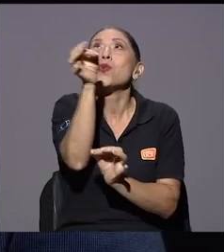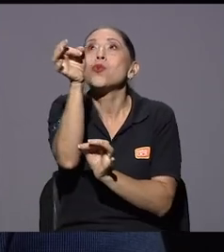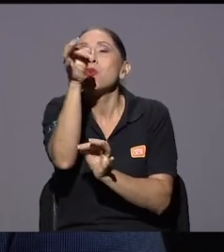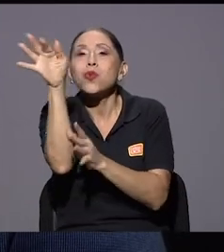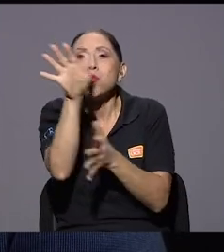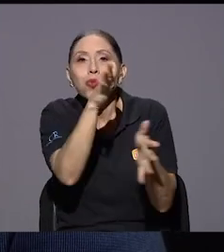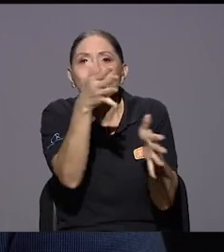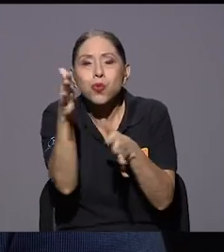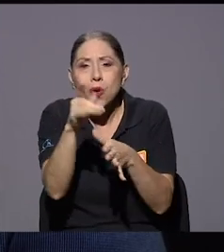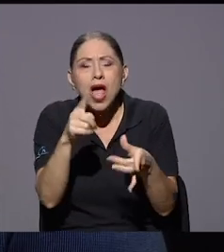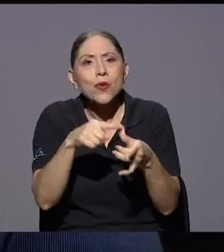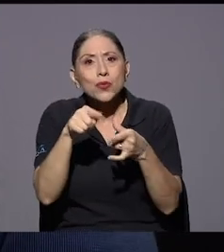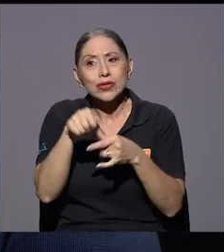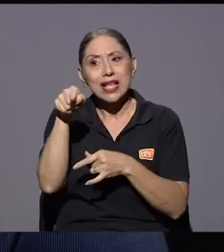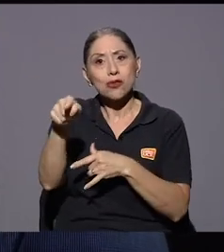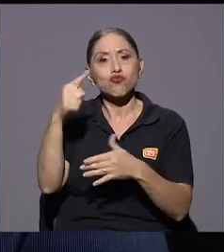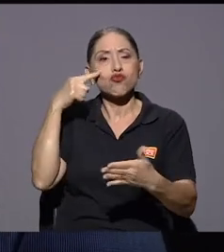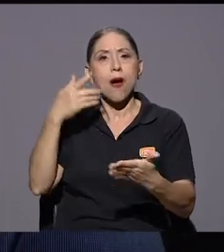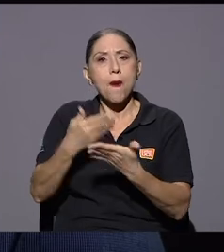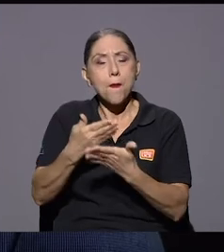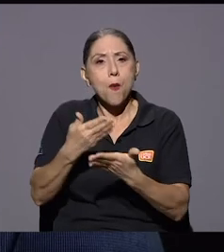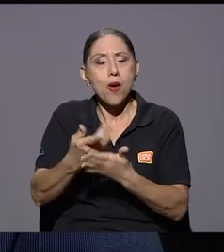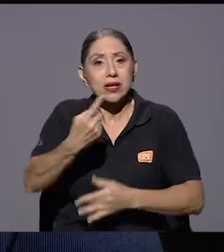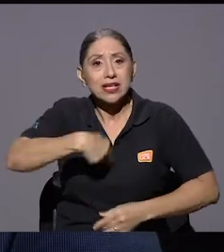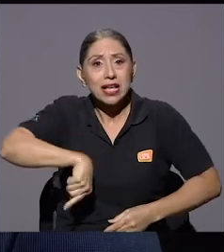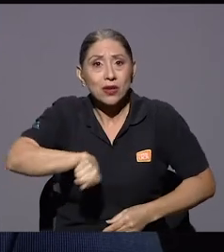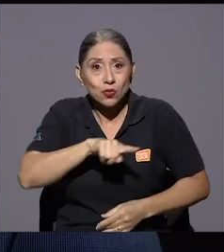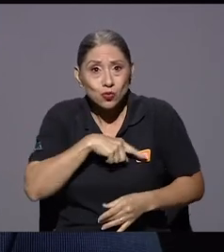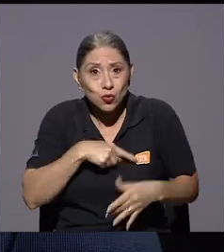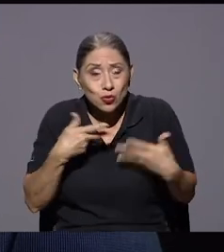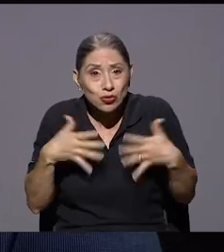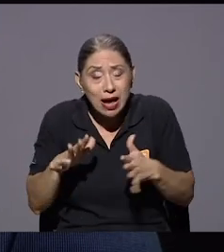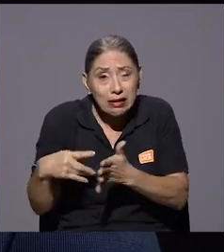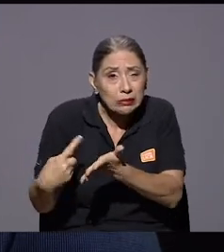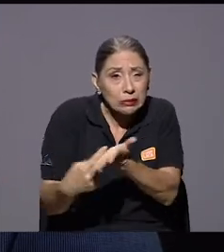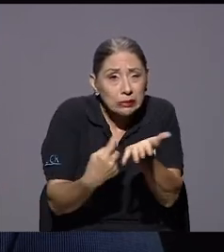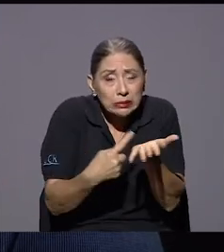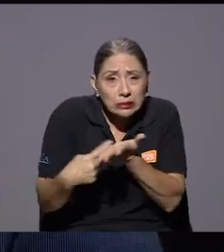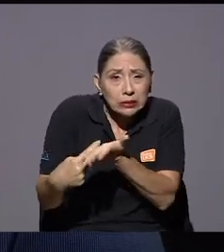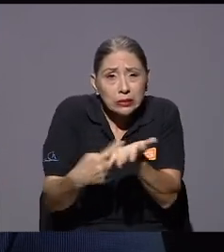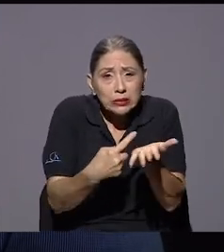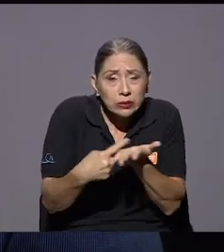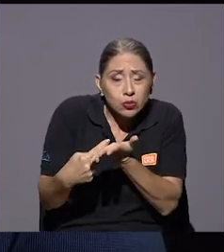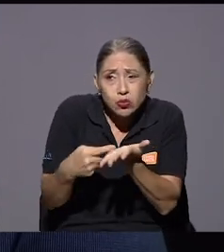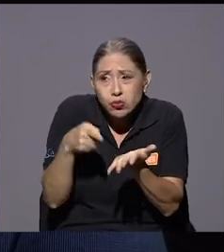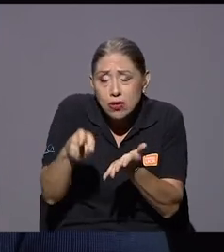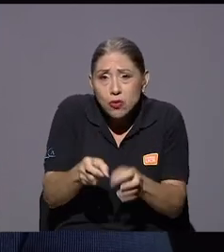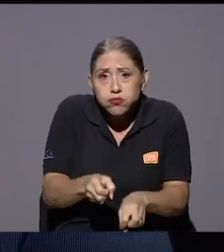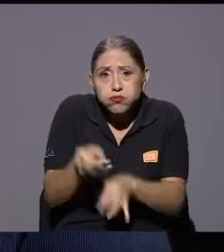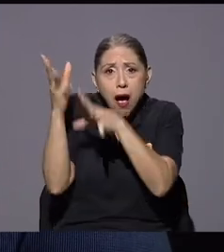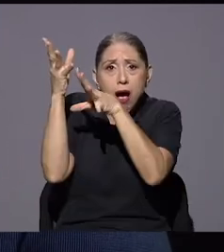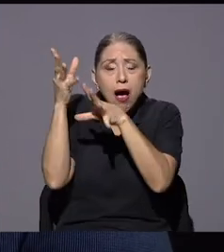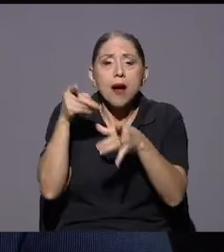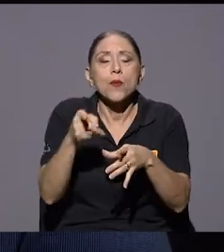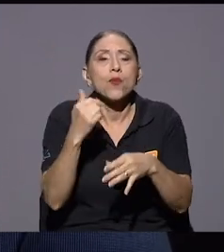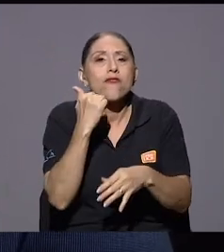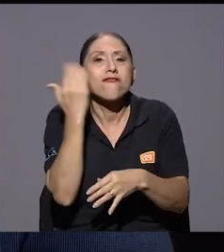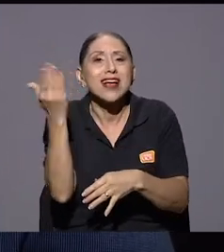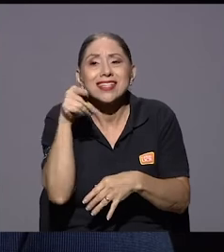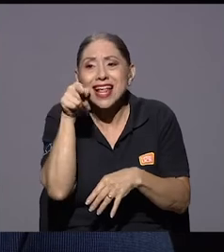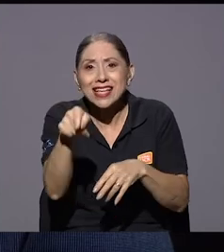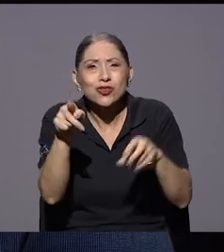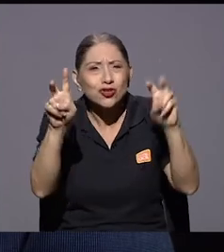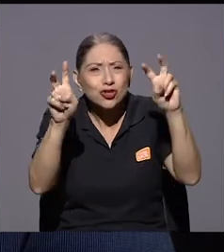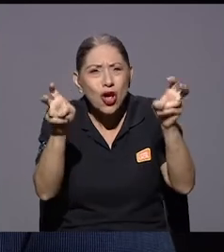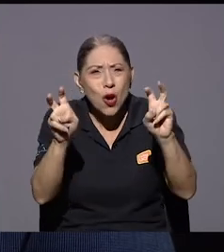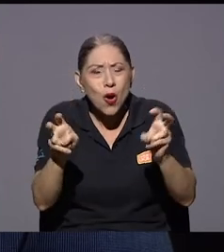creo que refleja como si estamos tan tan en las esquinas en la discusión va a ser muy fácil que este tipo de contenidos aunque no los